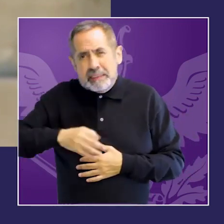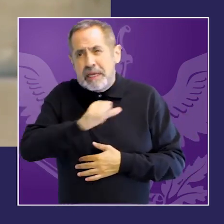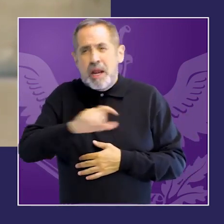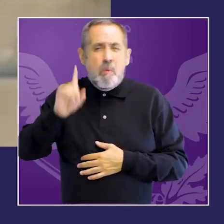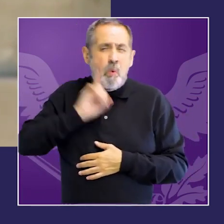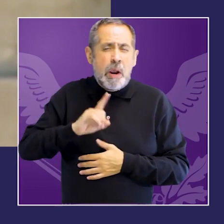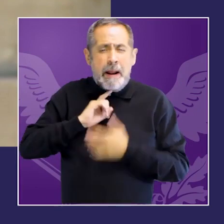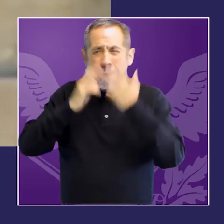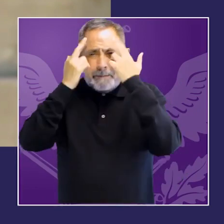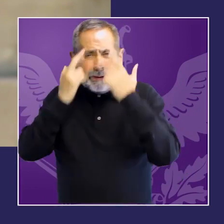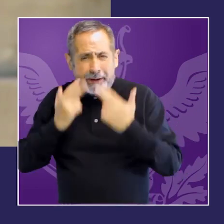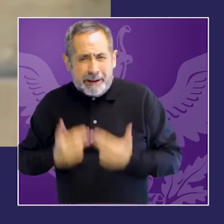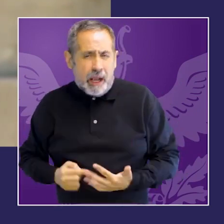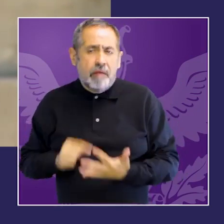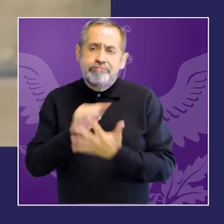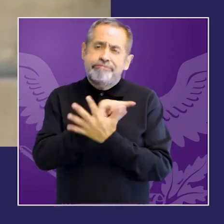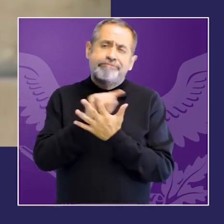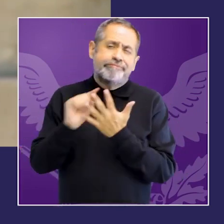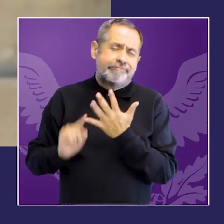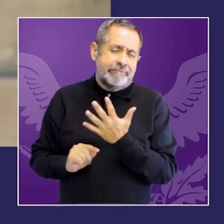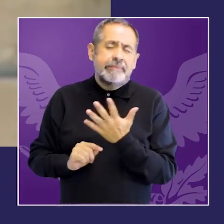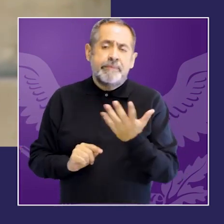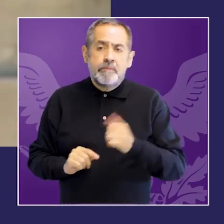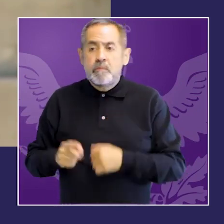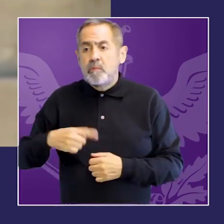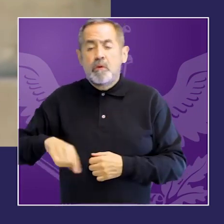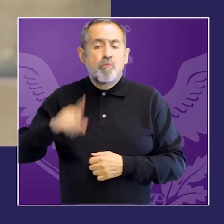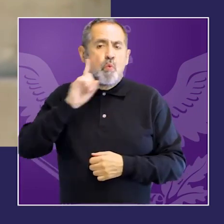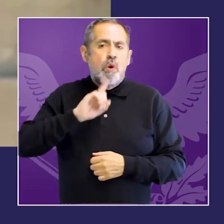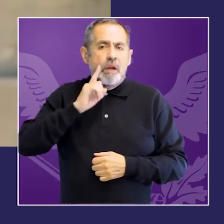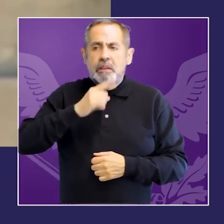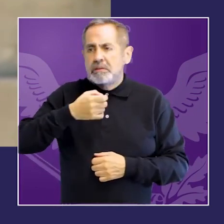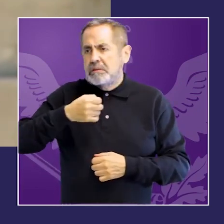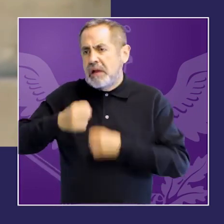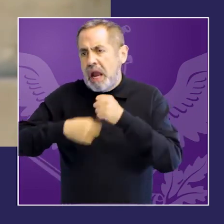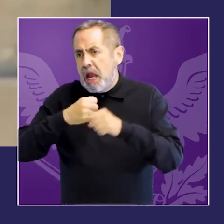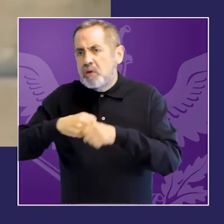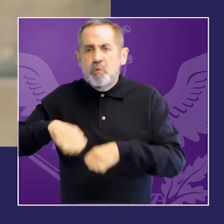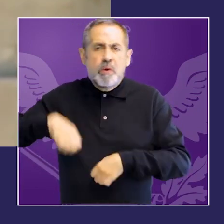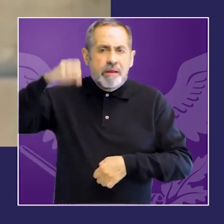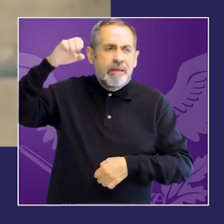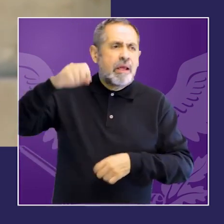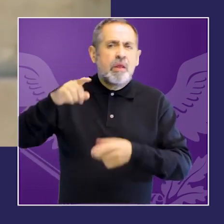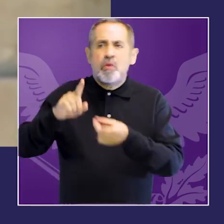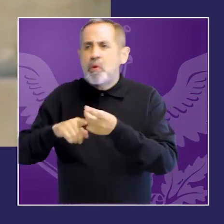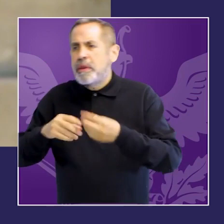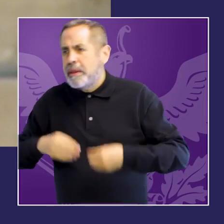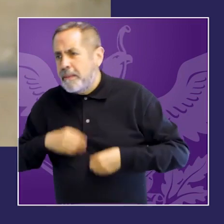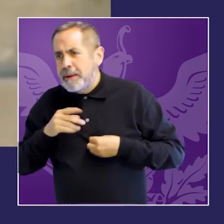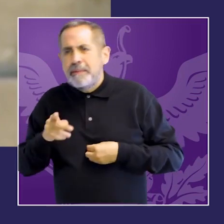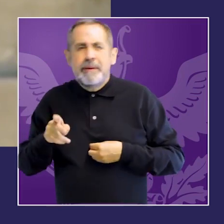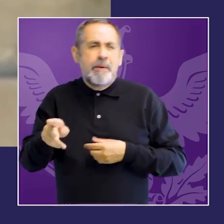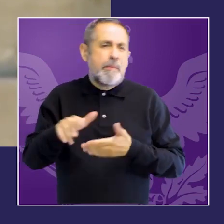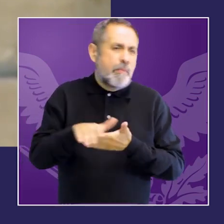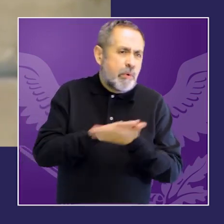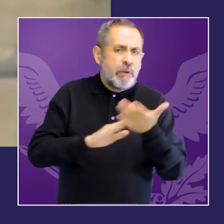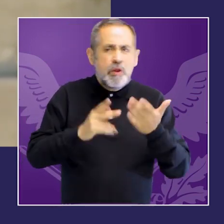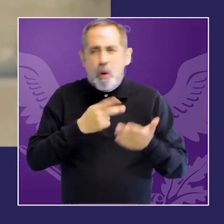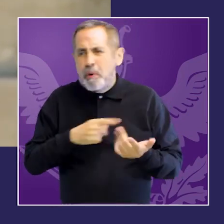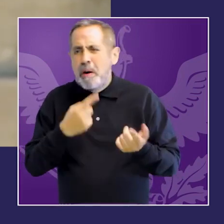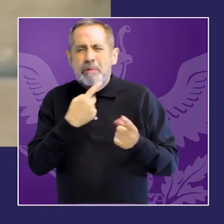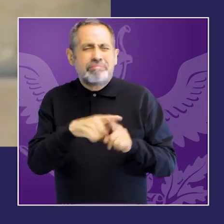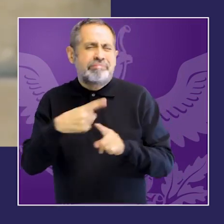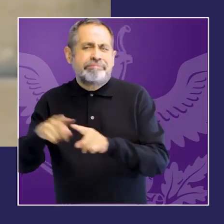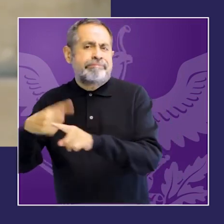internacional de derechos humanos, en normas nacionales y en planes de acción. Sin embargo, pareciera que no hay freno